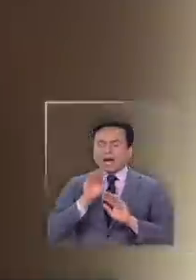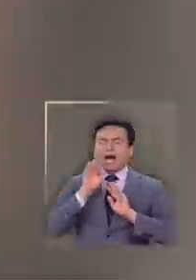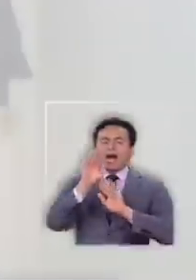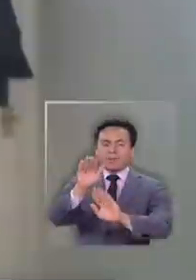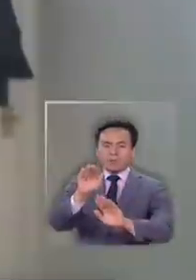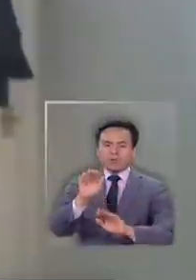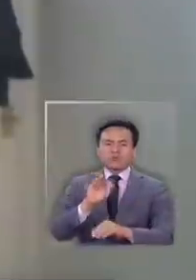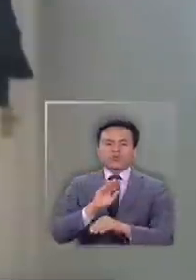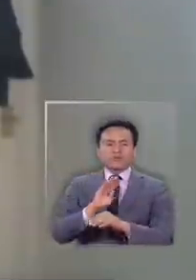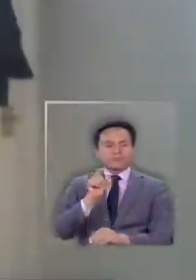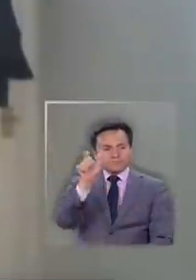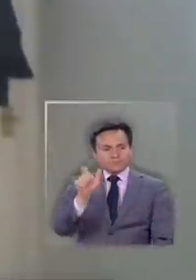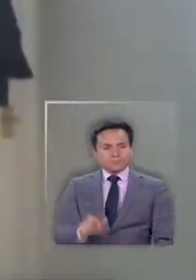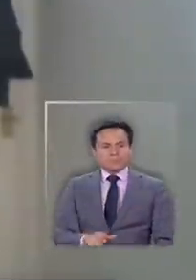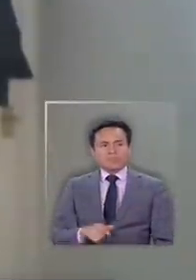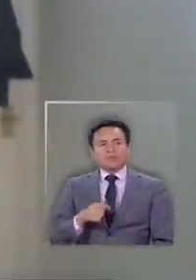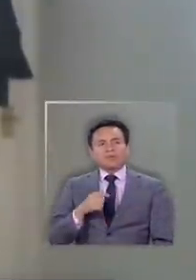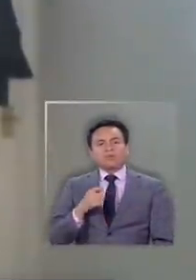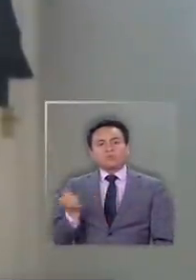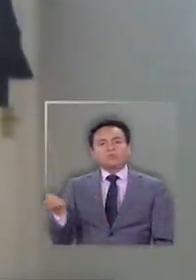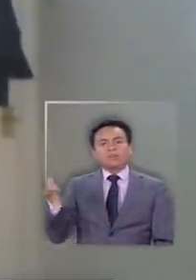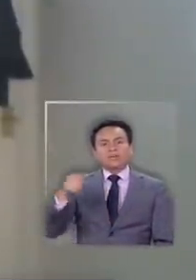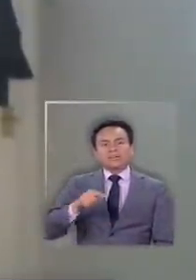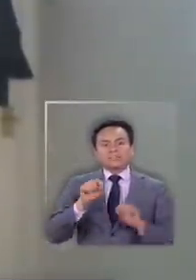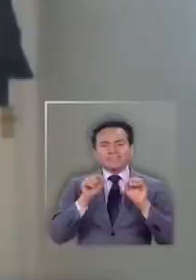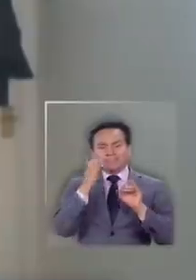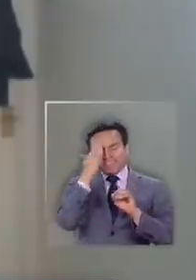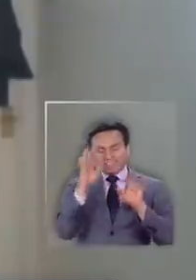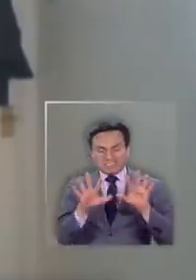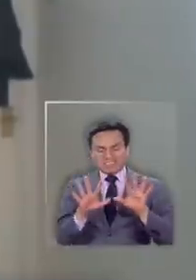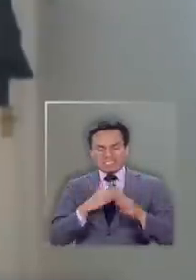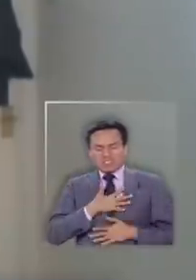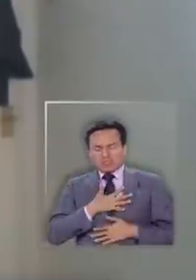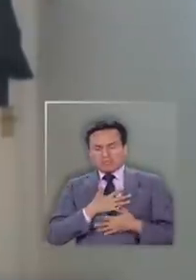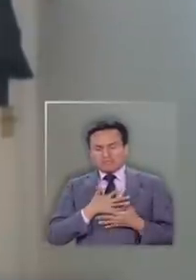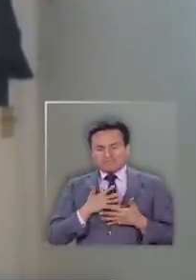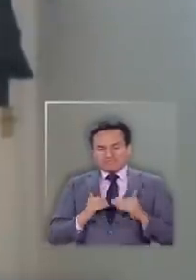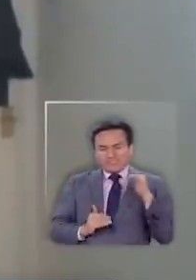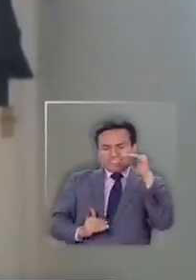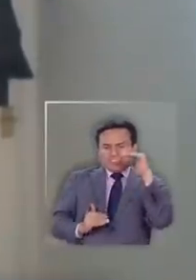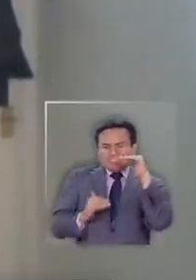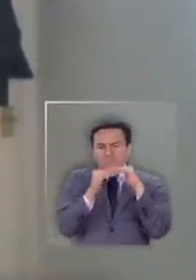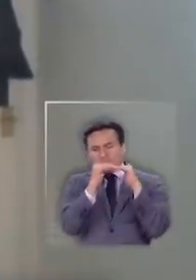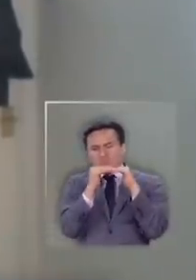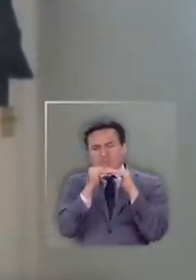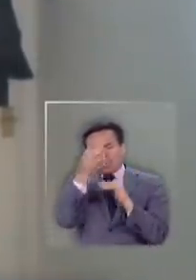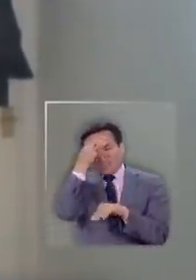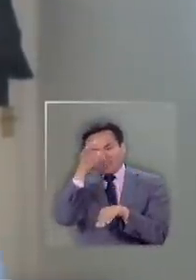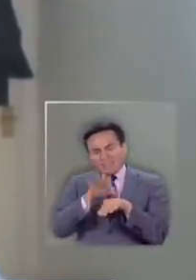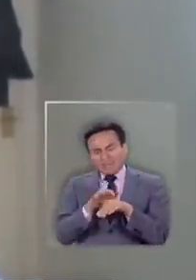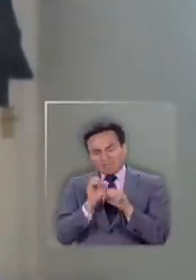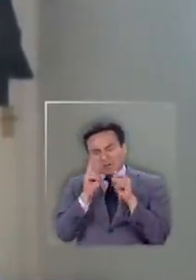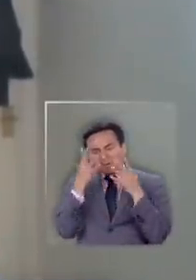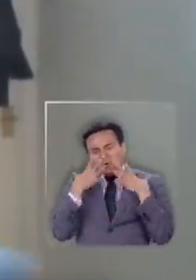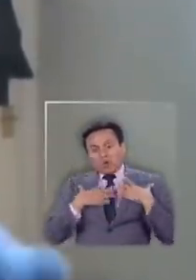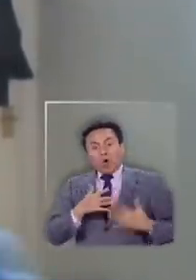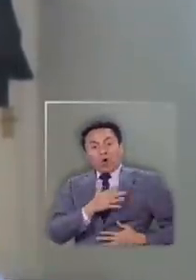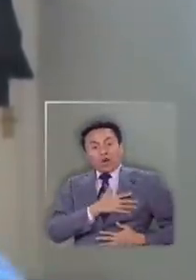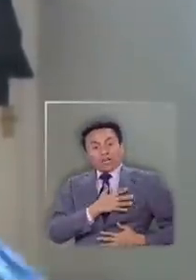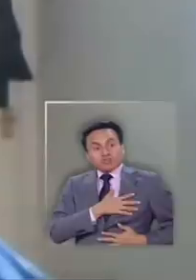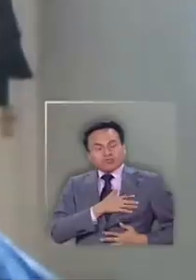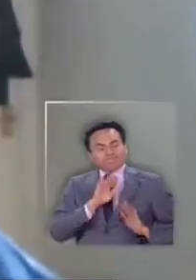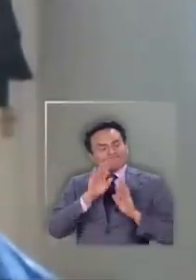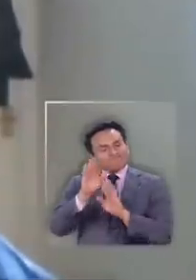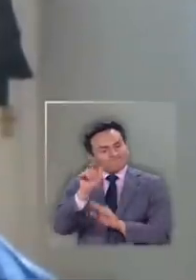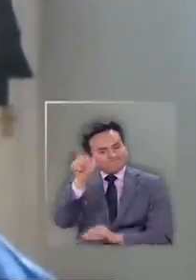apoyo. Cuando llegas al día 10 de tus síntomas, alcanzas el punto máximo de la enfermedad. Mi corazón está